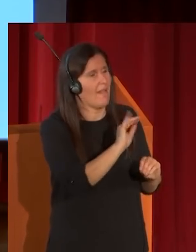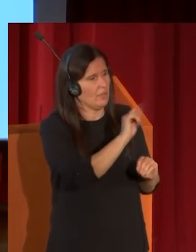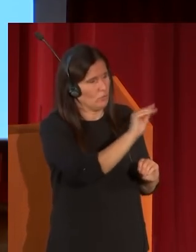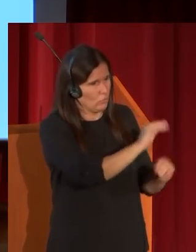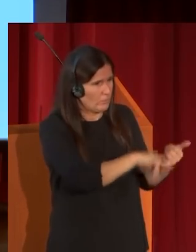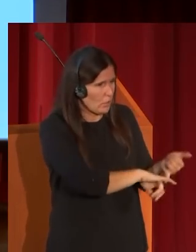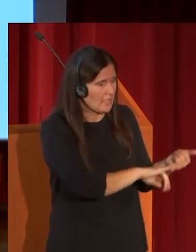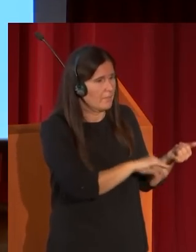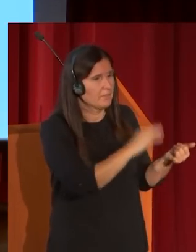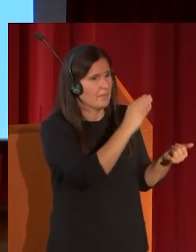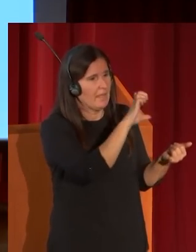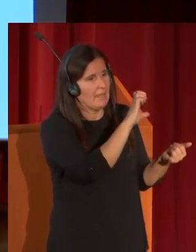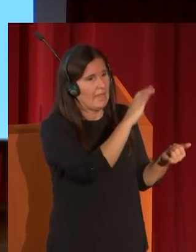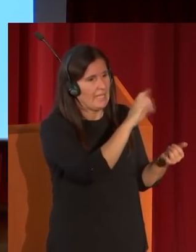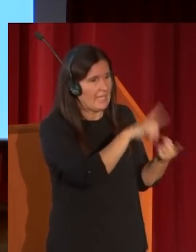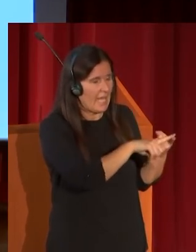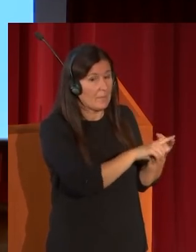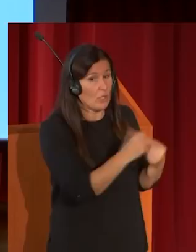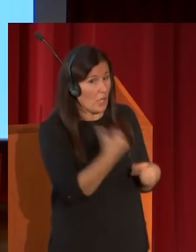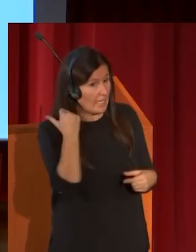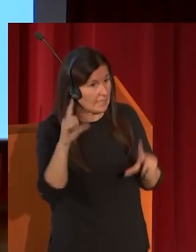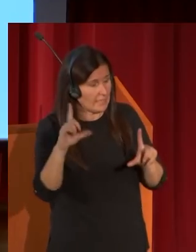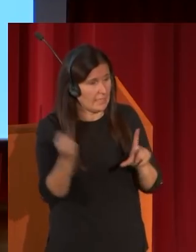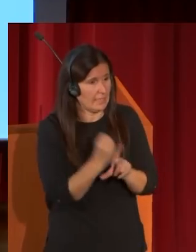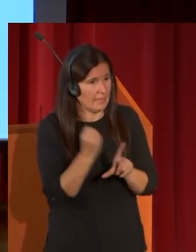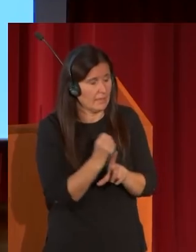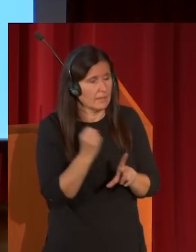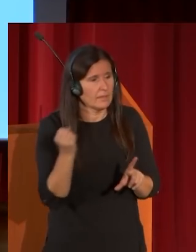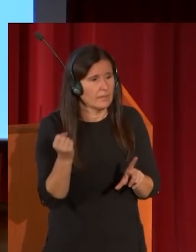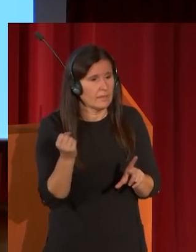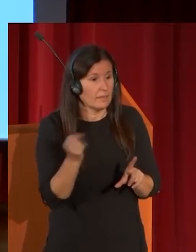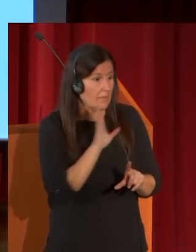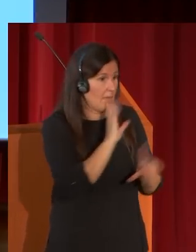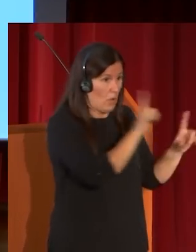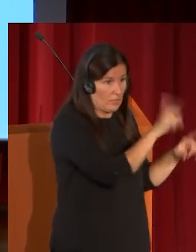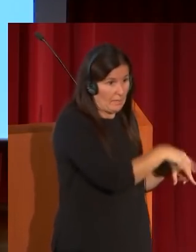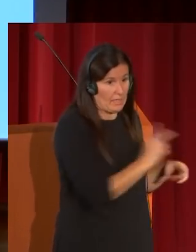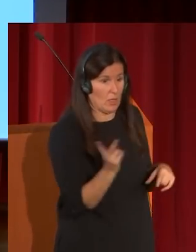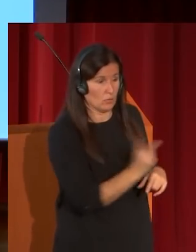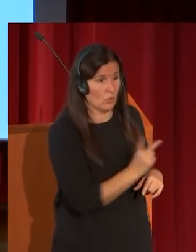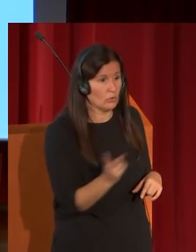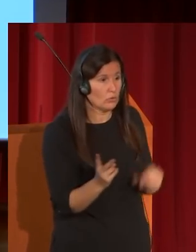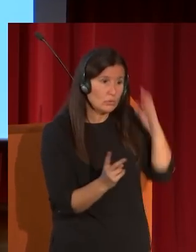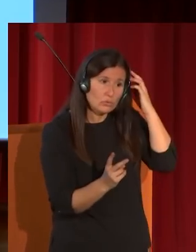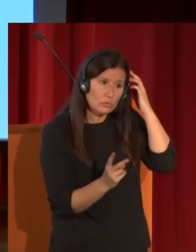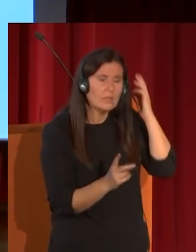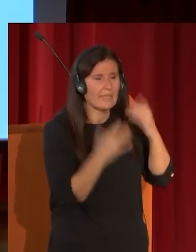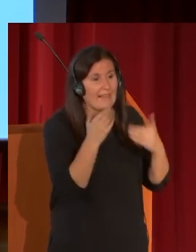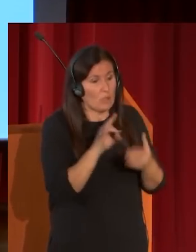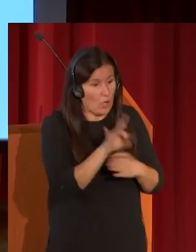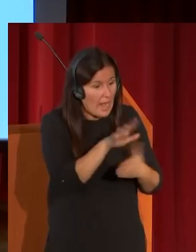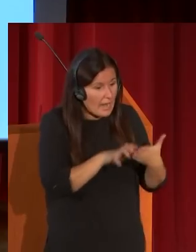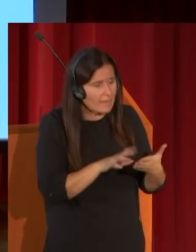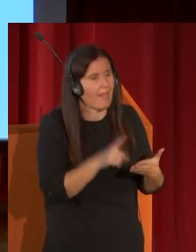Cecilia de Madrazo pero aquí en esta obra como en la otra también por otra carta se puede